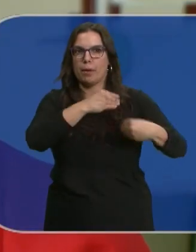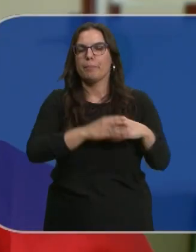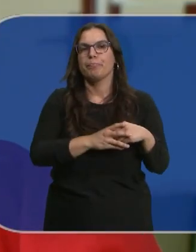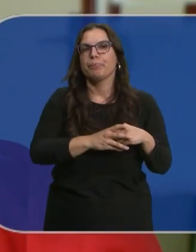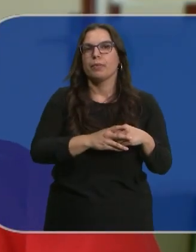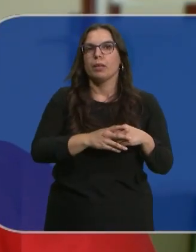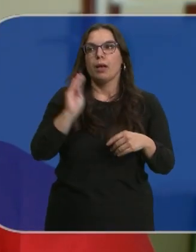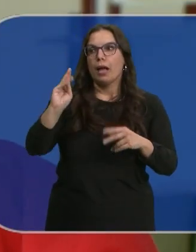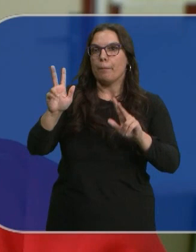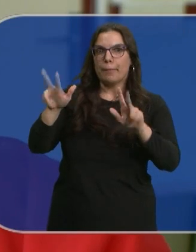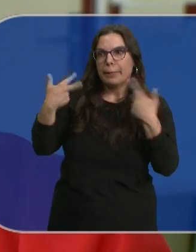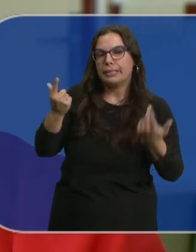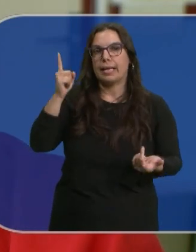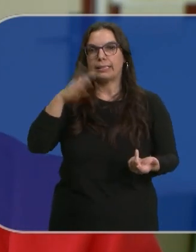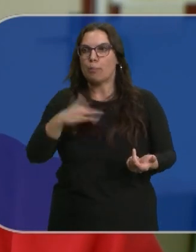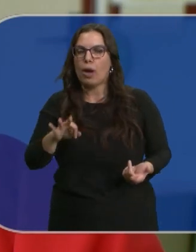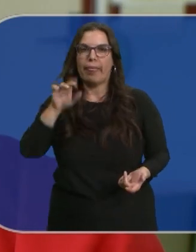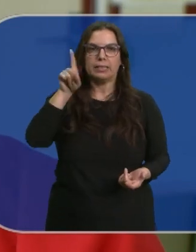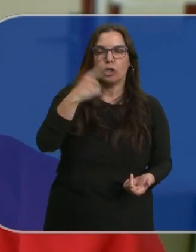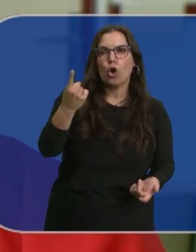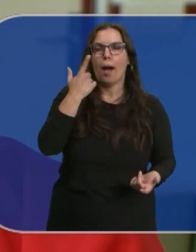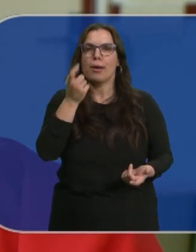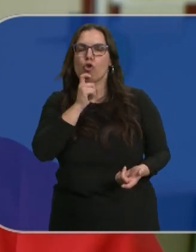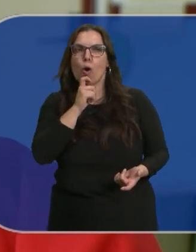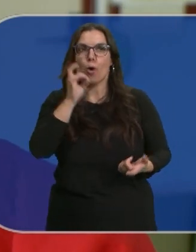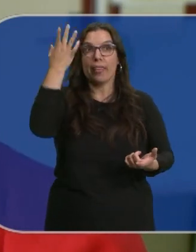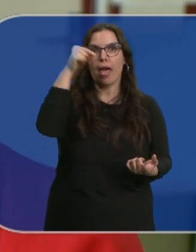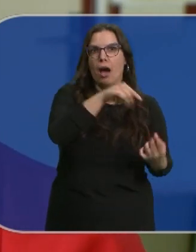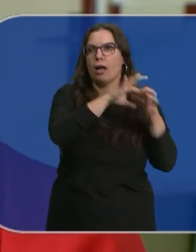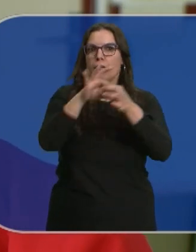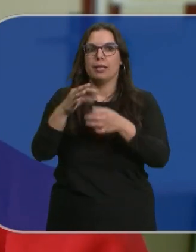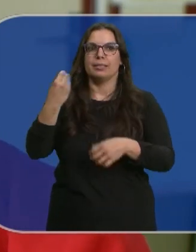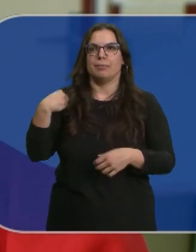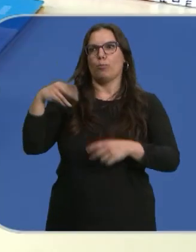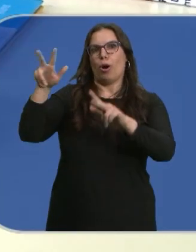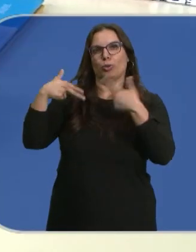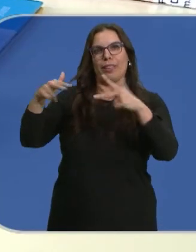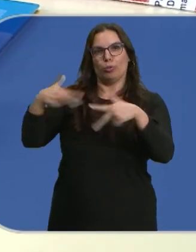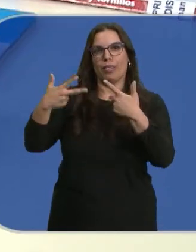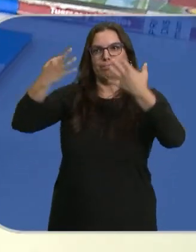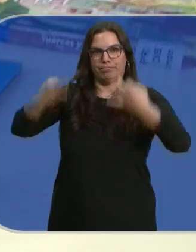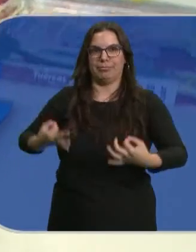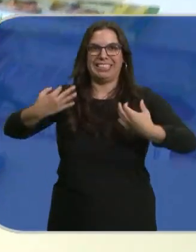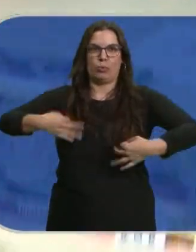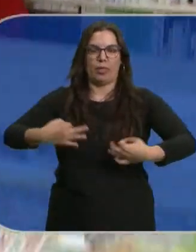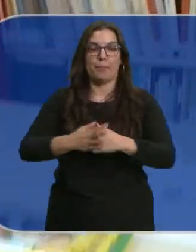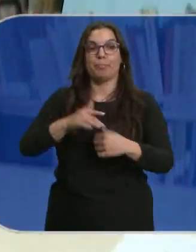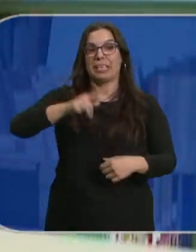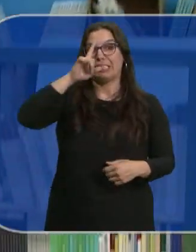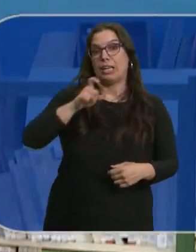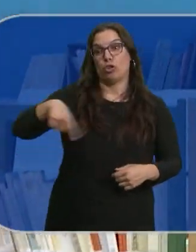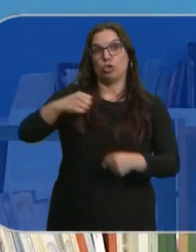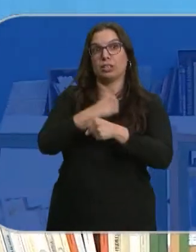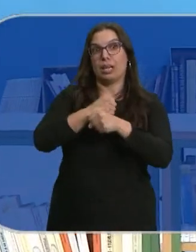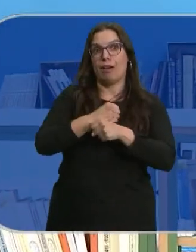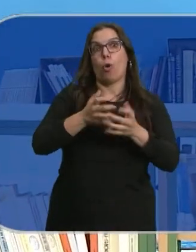Está permitido, se puede hacer, vamos a hacer esto, siempre tener la autorización. Este curso han tenido que reforzar